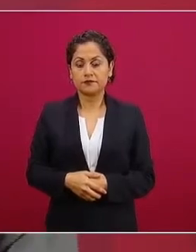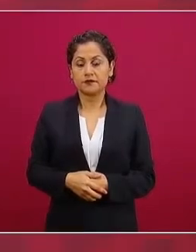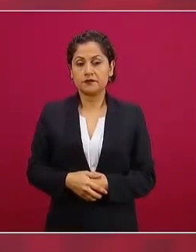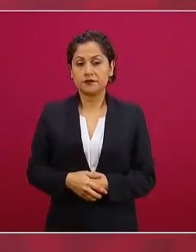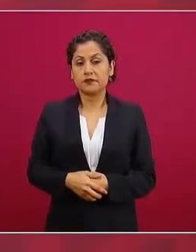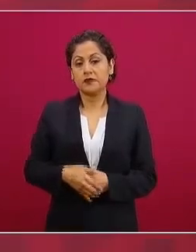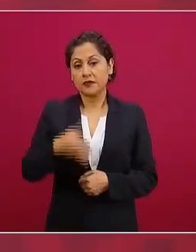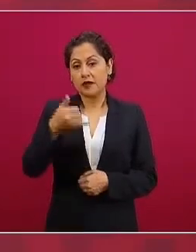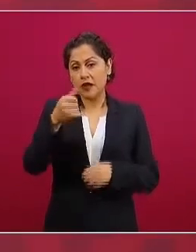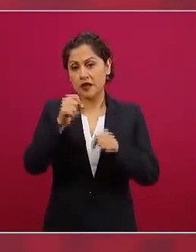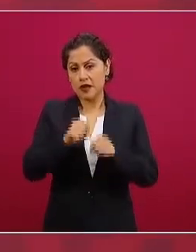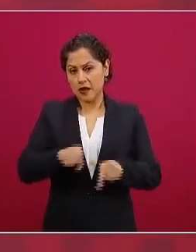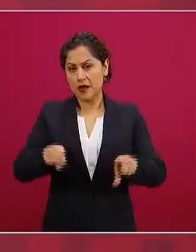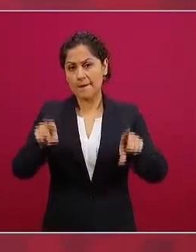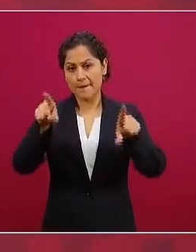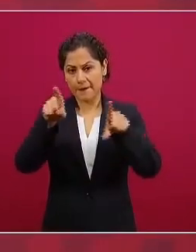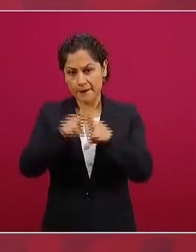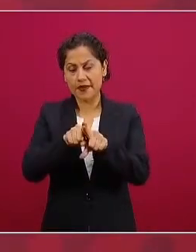ha hecho siempre